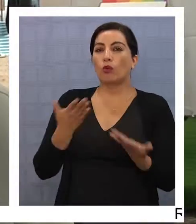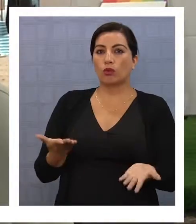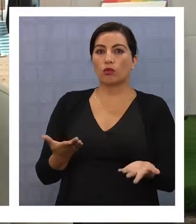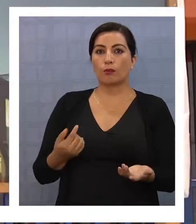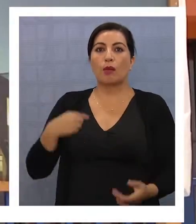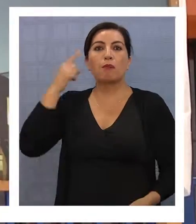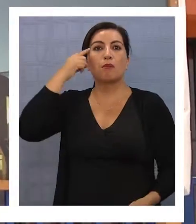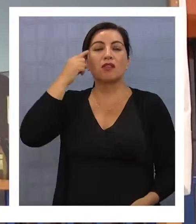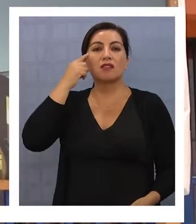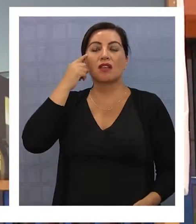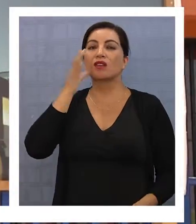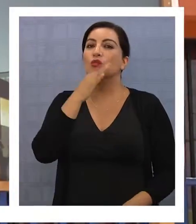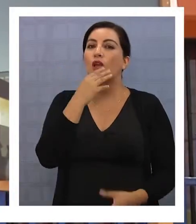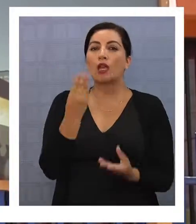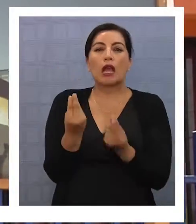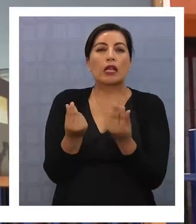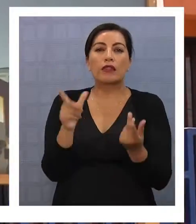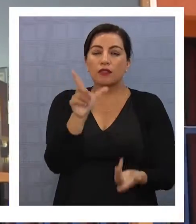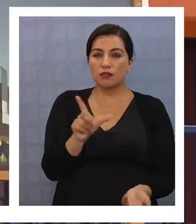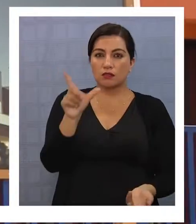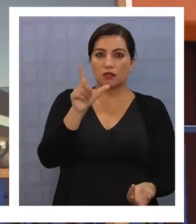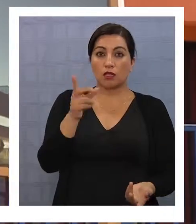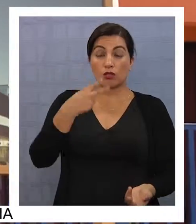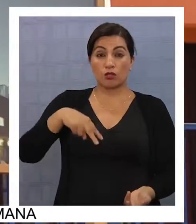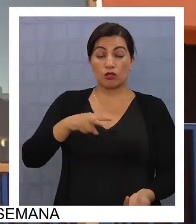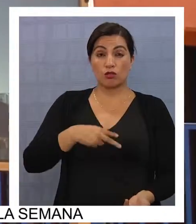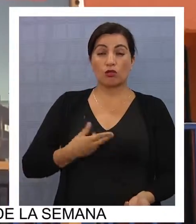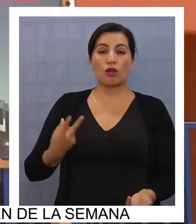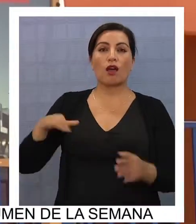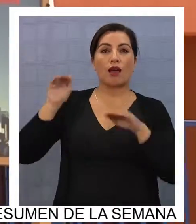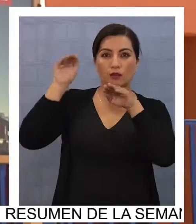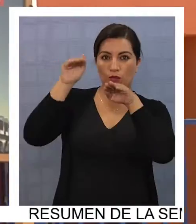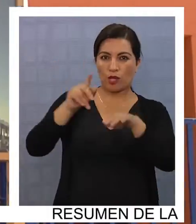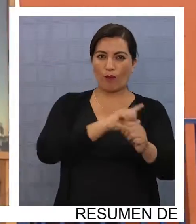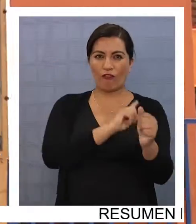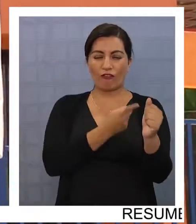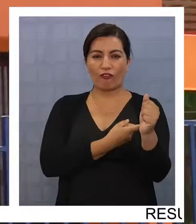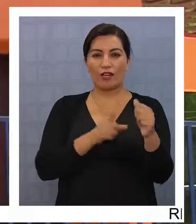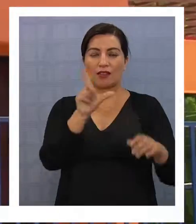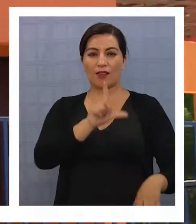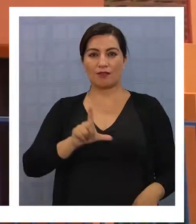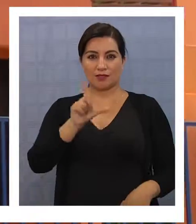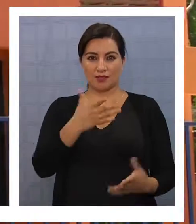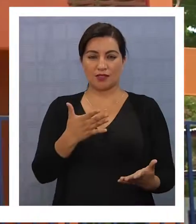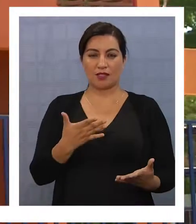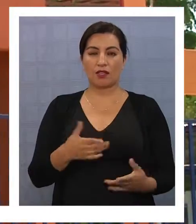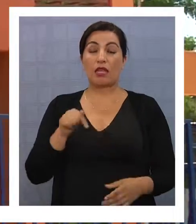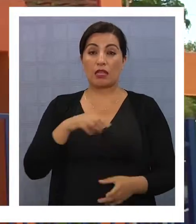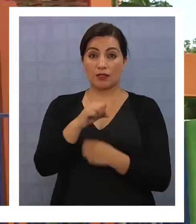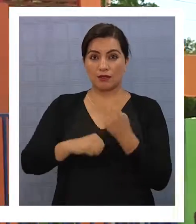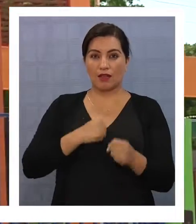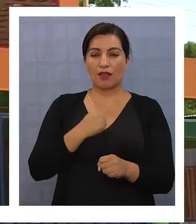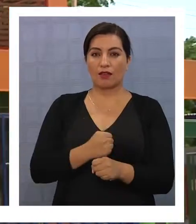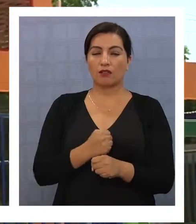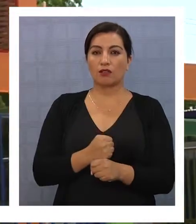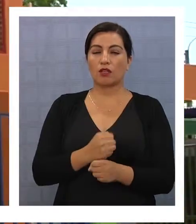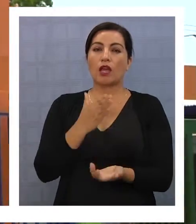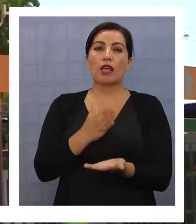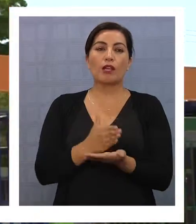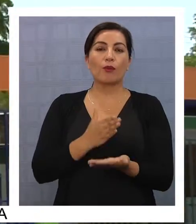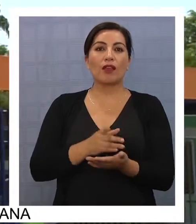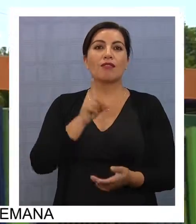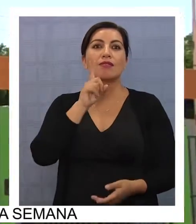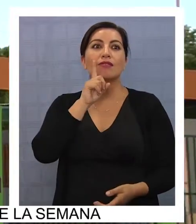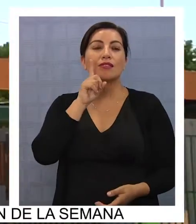que no tiene la calidad del Liceo. Y con esto estamos apoyando fuertemente al Liceo en ese sentido y lo que ha pasado este año es que el colegio ha logrado un récord.